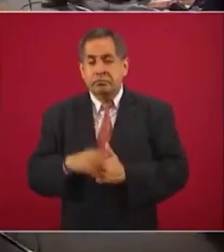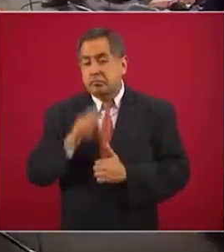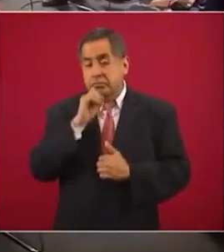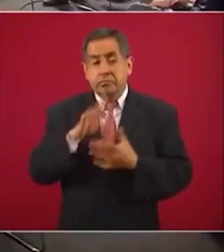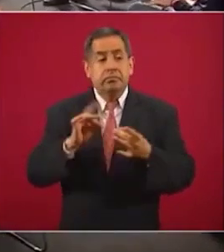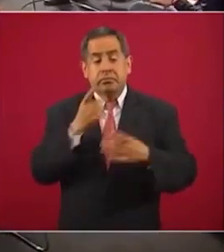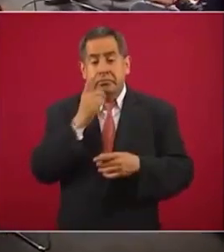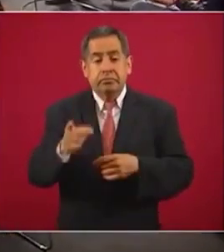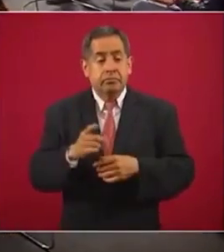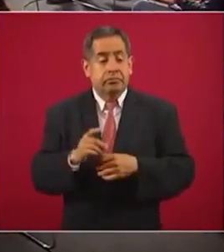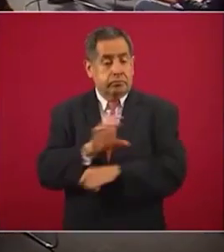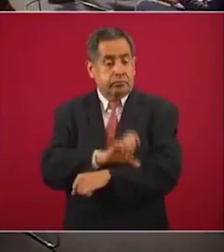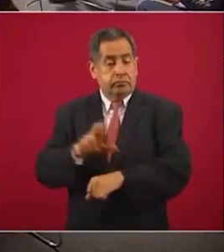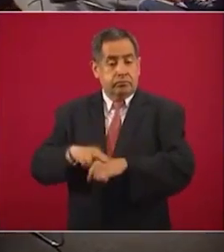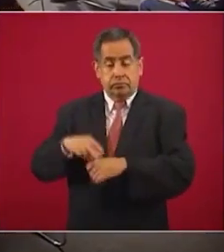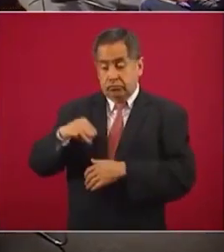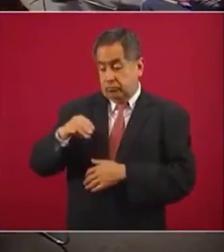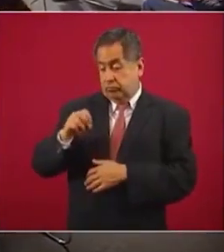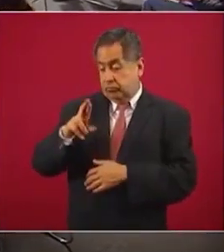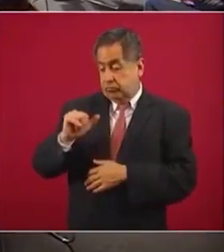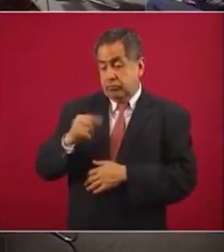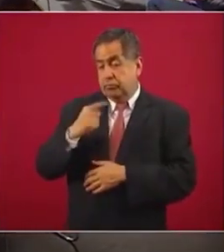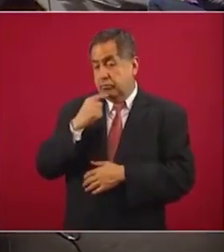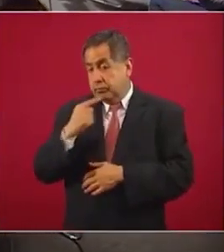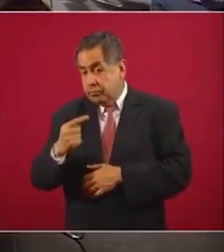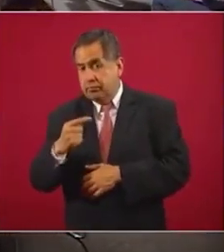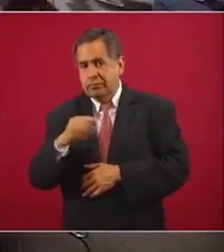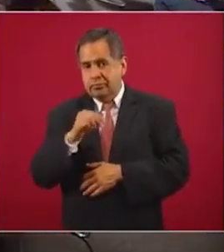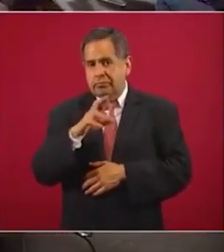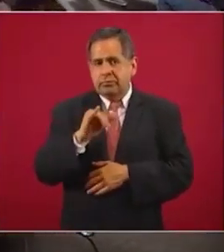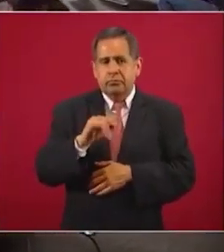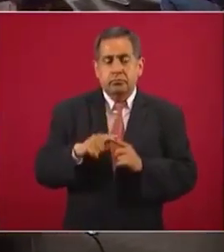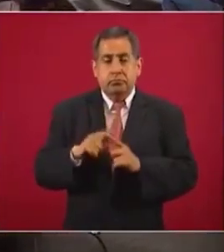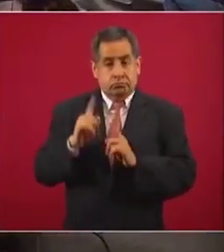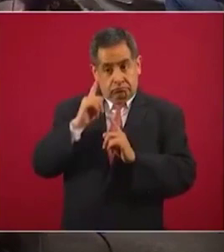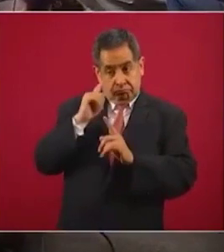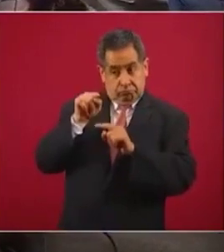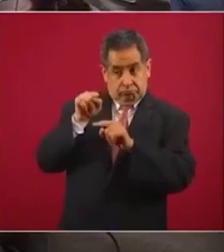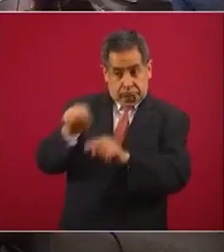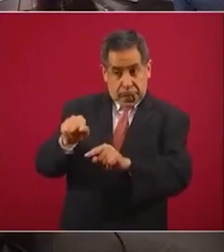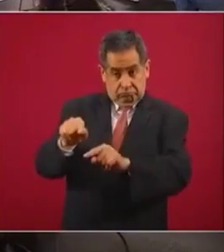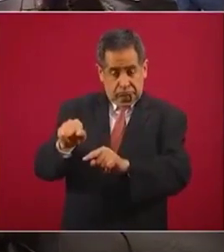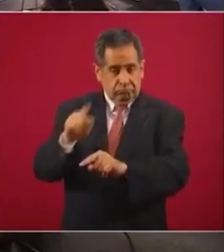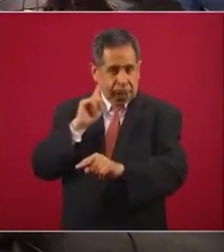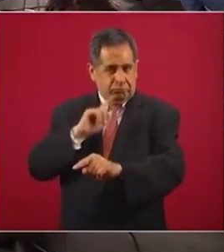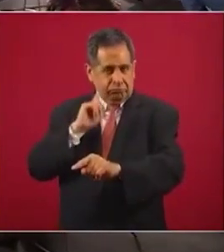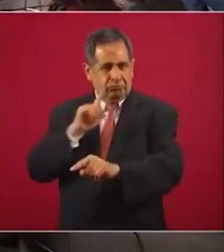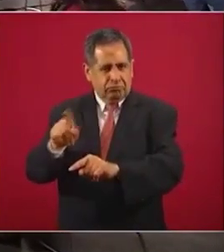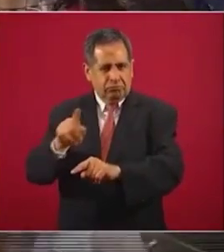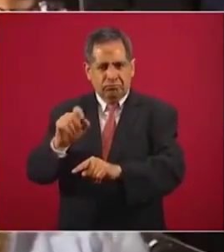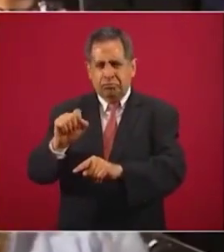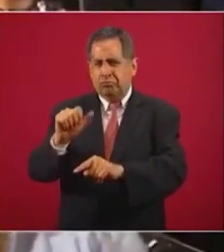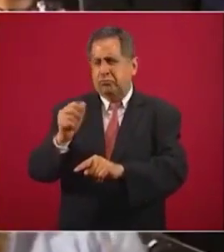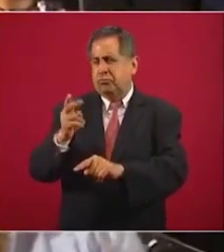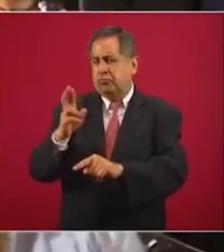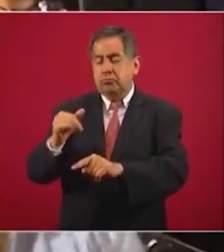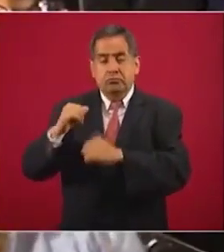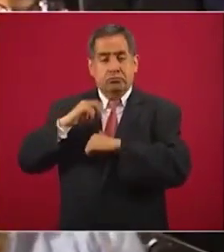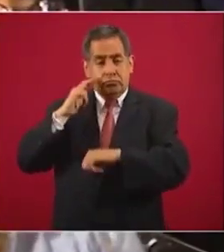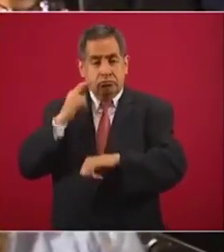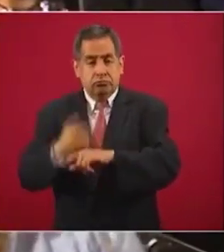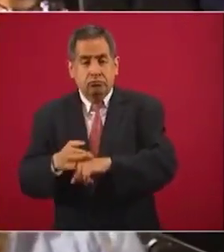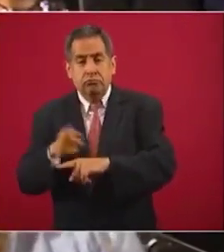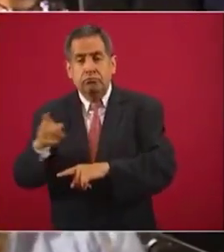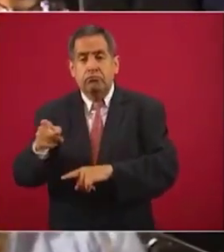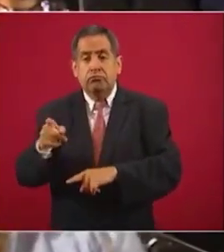coordinador de los diputados de Morena, Mario Delgado, había dicho que la condición para que Sauri Riancho quedara al frente de la Cámara es que el PRI